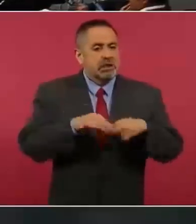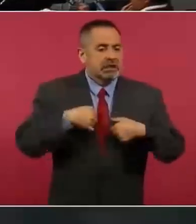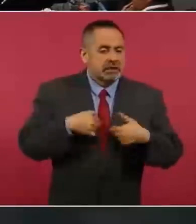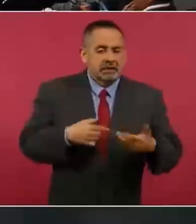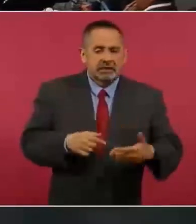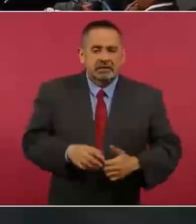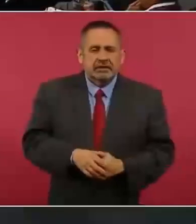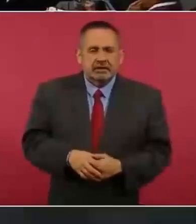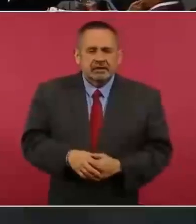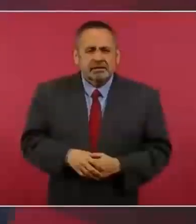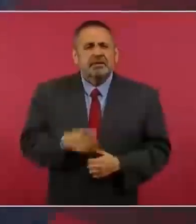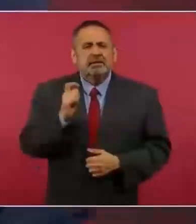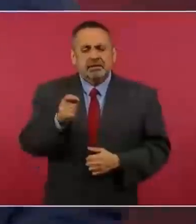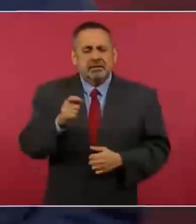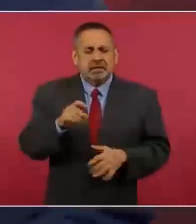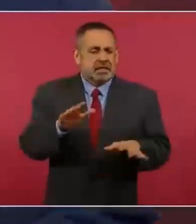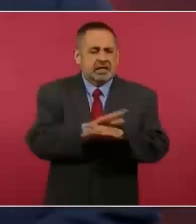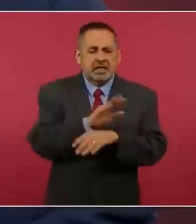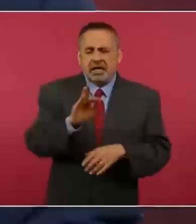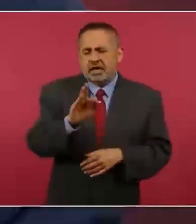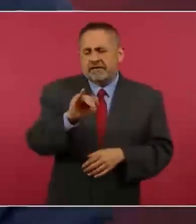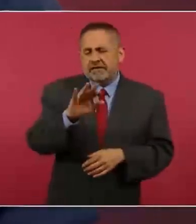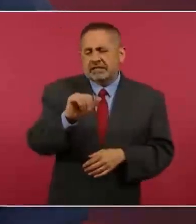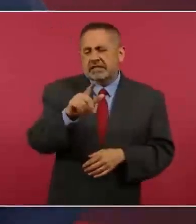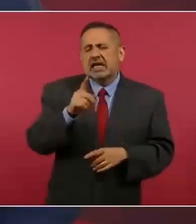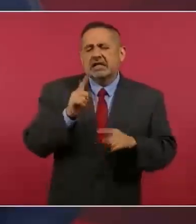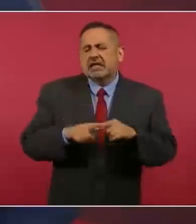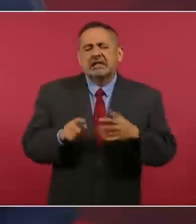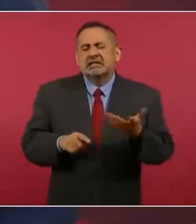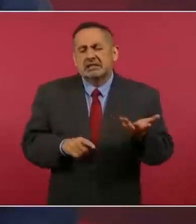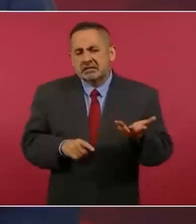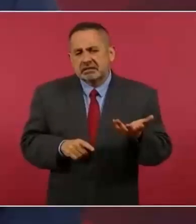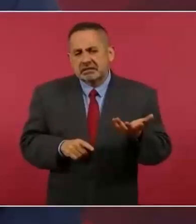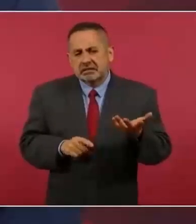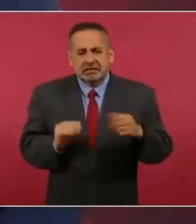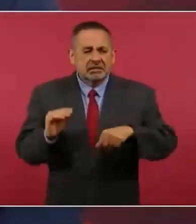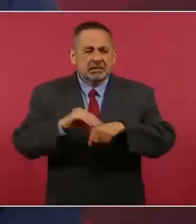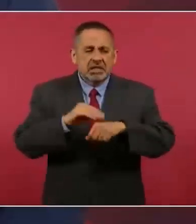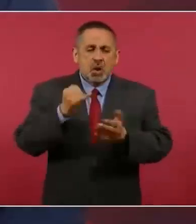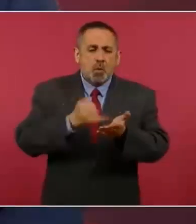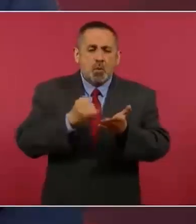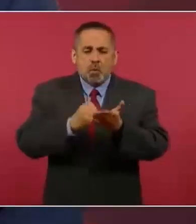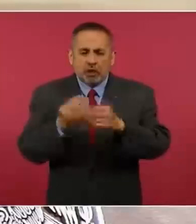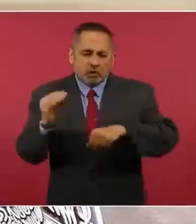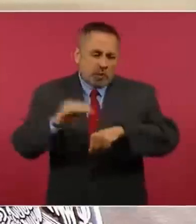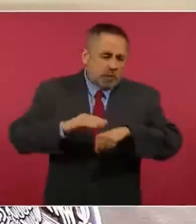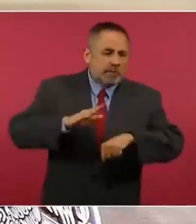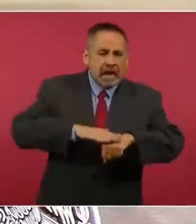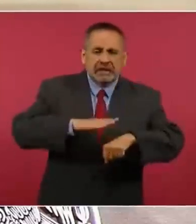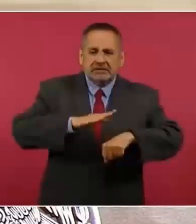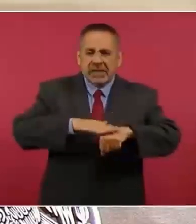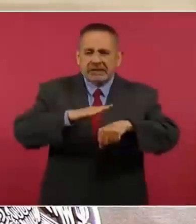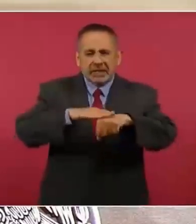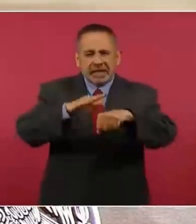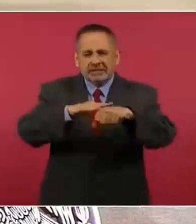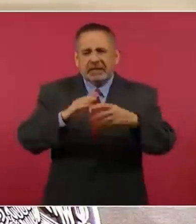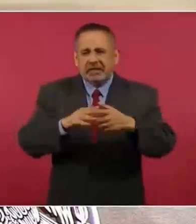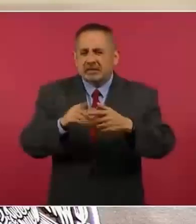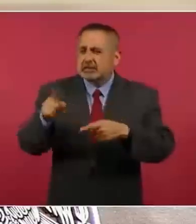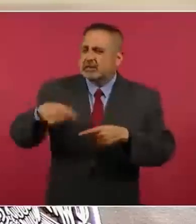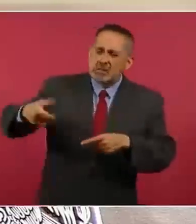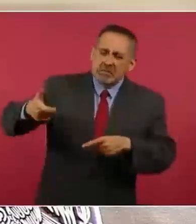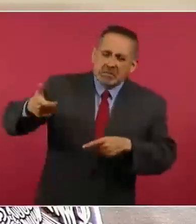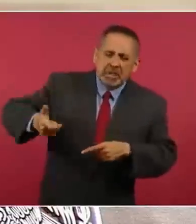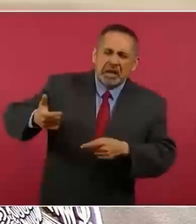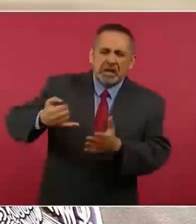¿Y qué era la reforma fiscal? Aumentar los impuestos a las clases